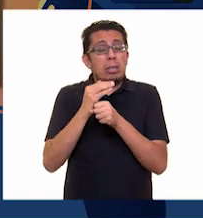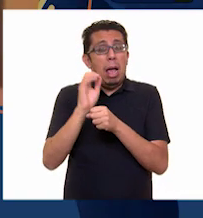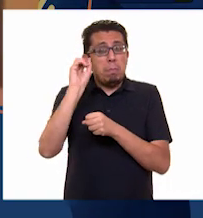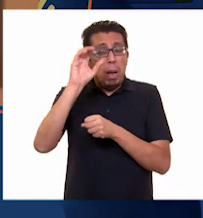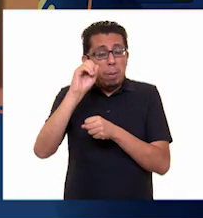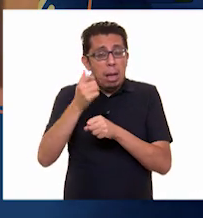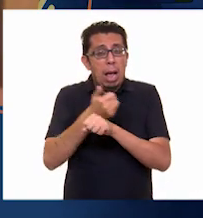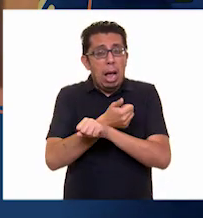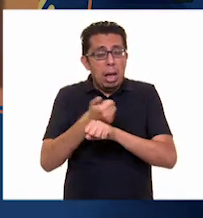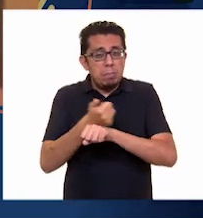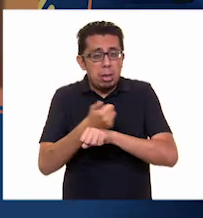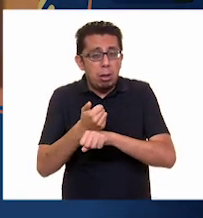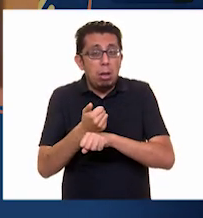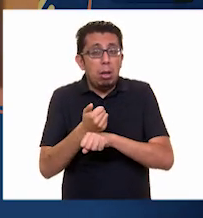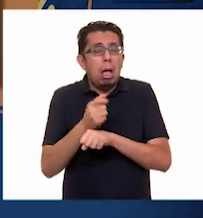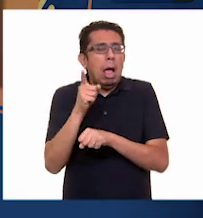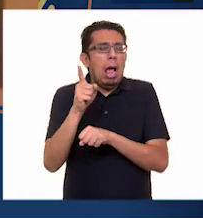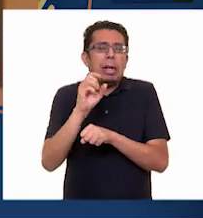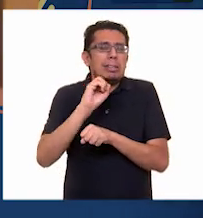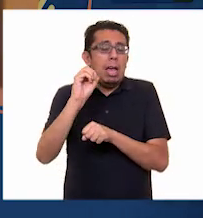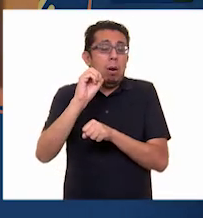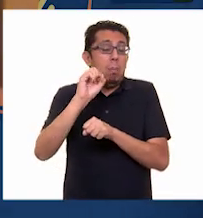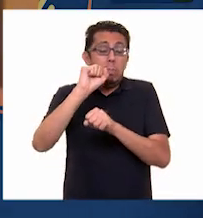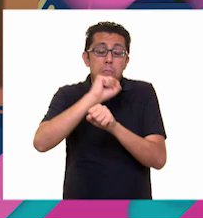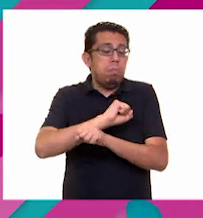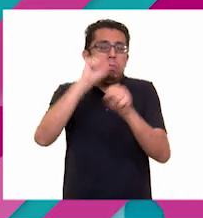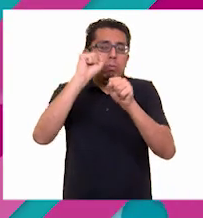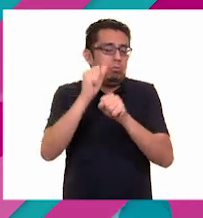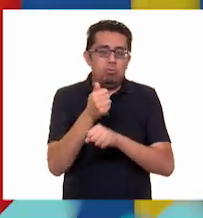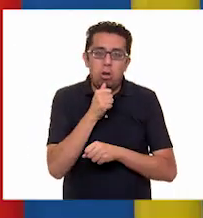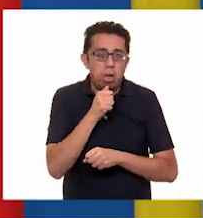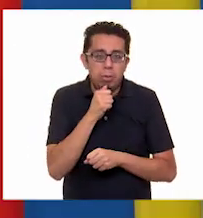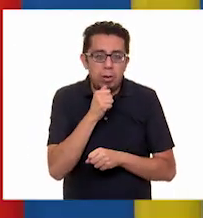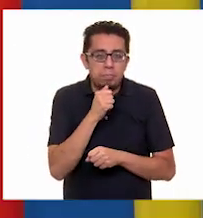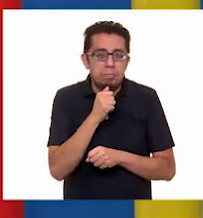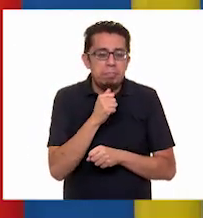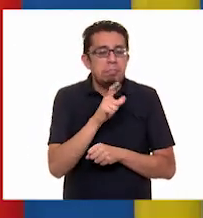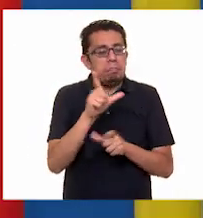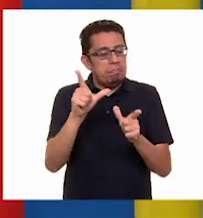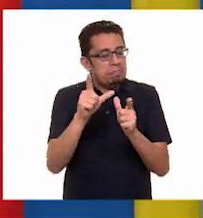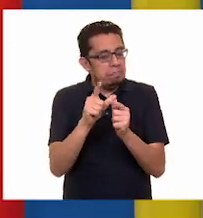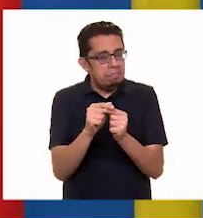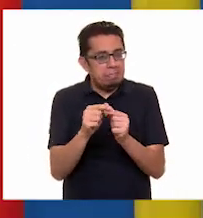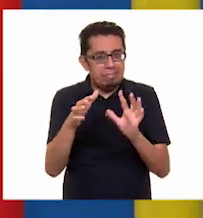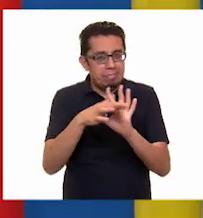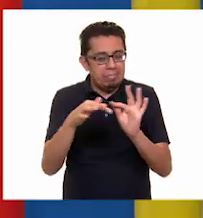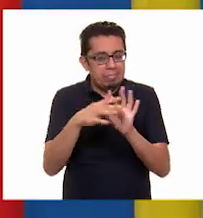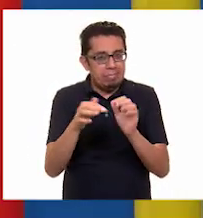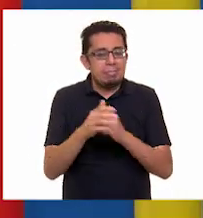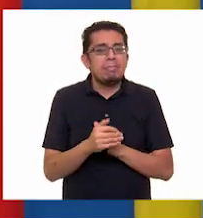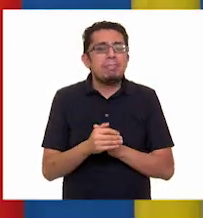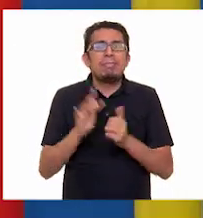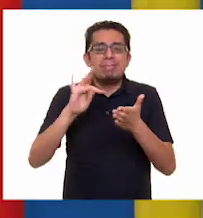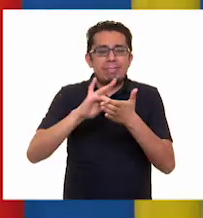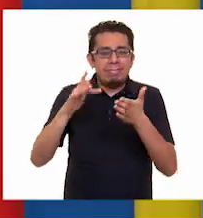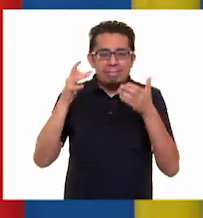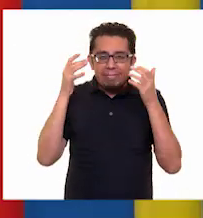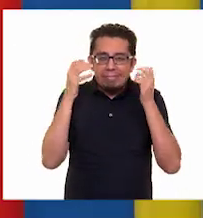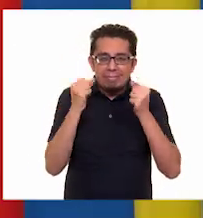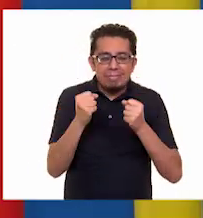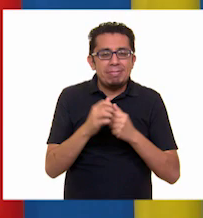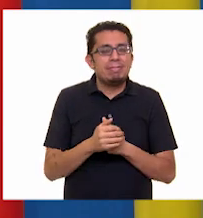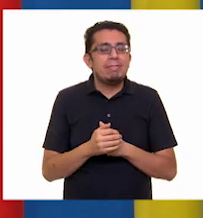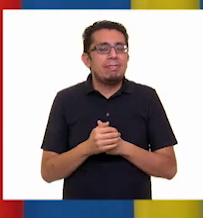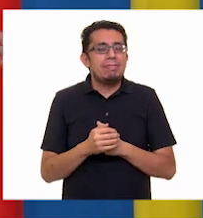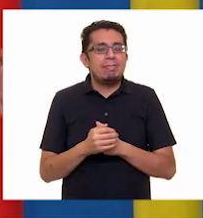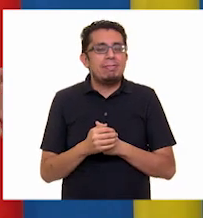explosiones. ¡Hasta aquí mi reporte! Muchas gracias, Ale, por la información tan puntual. Finalmente,